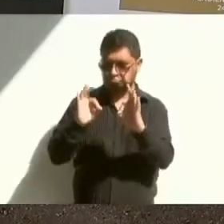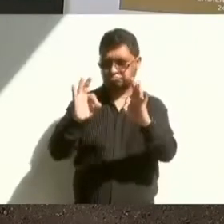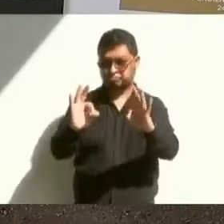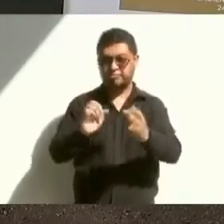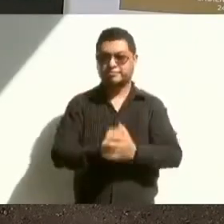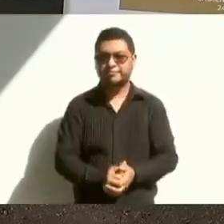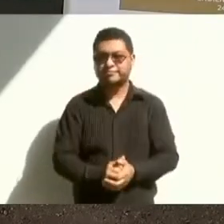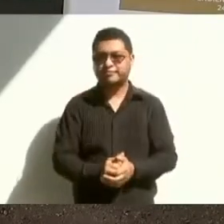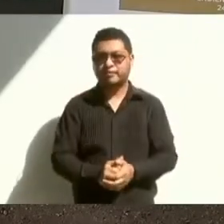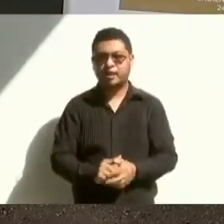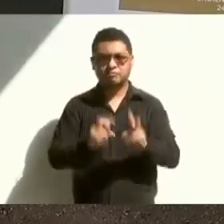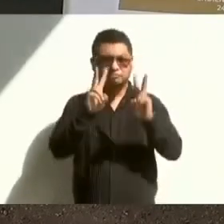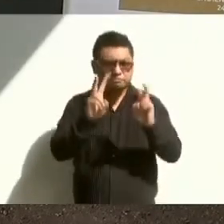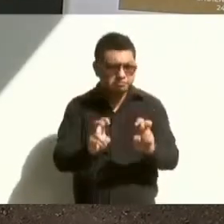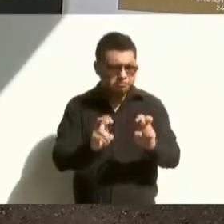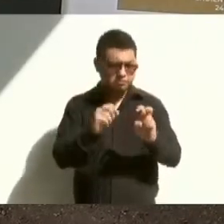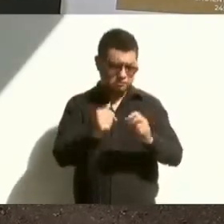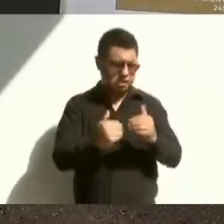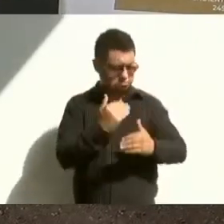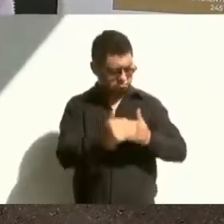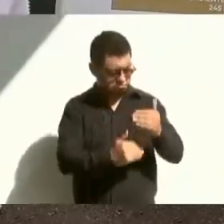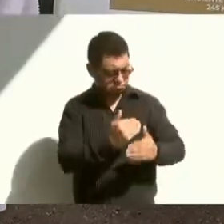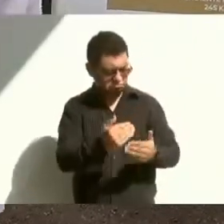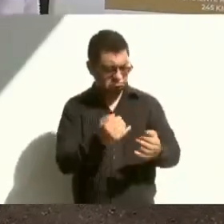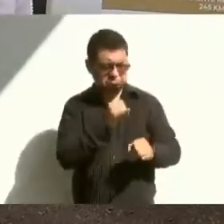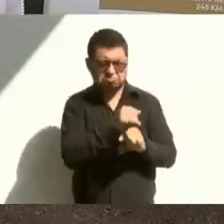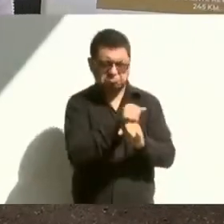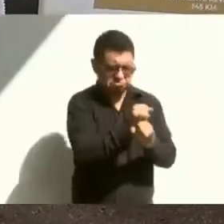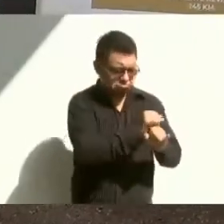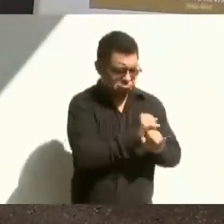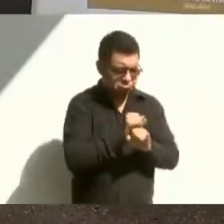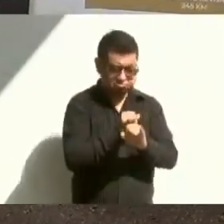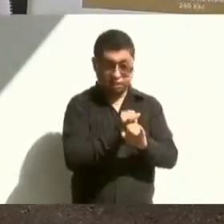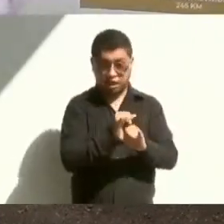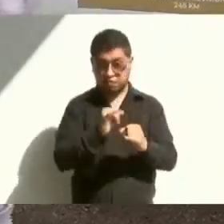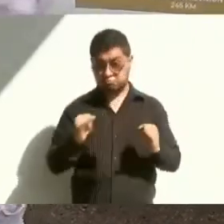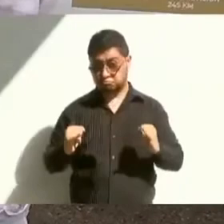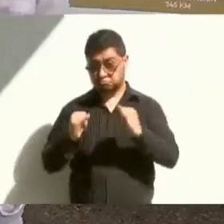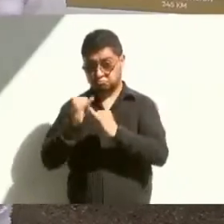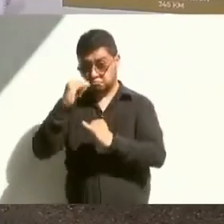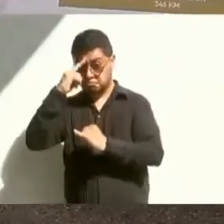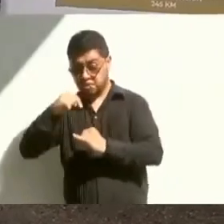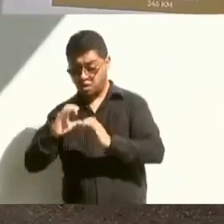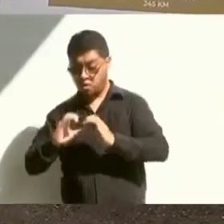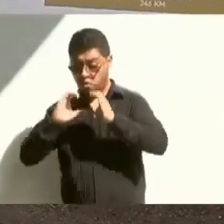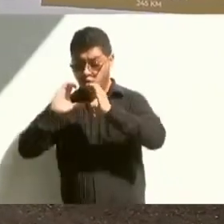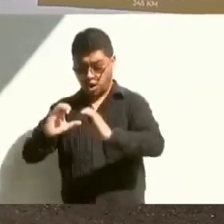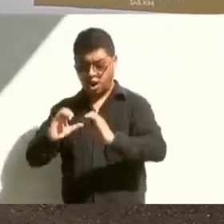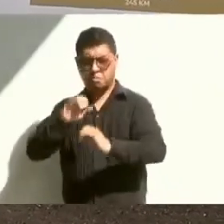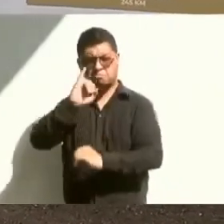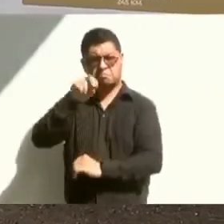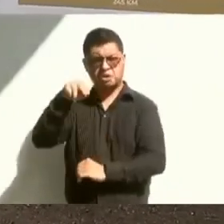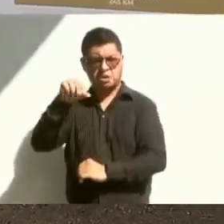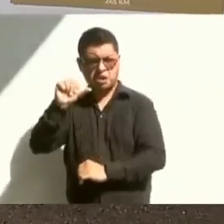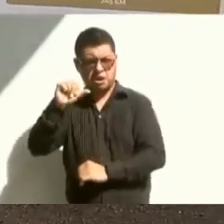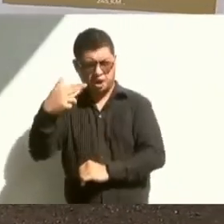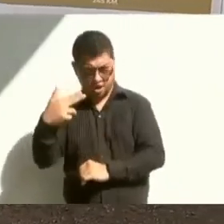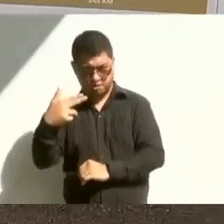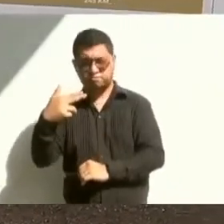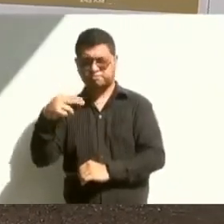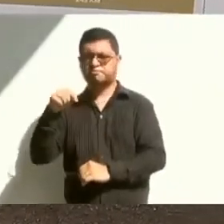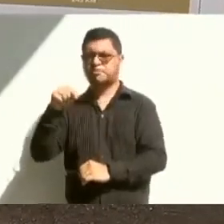estudios del tramo, el INAH, prácticamente, como podrán ver aquí, como estamos sobre la carretera